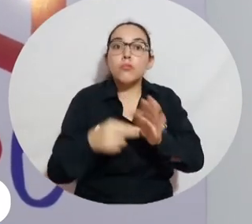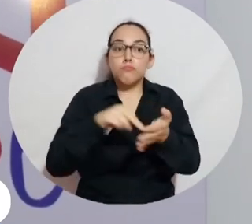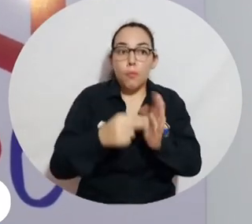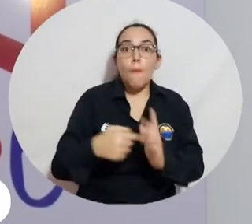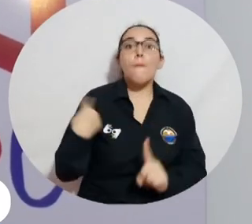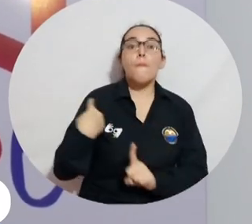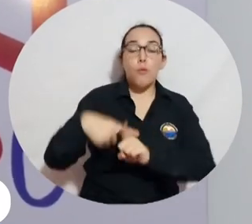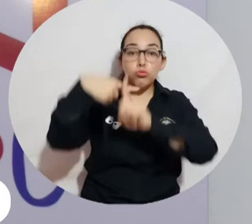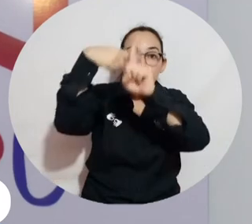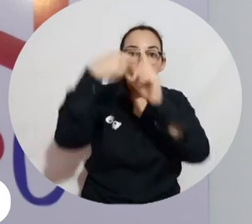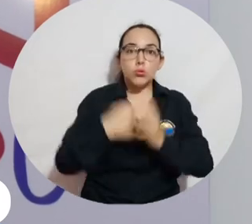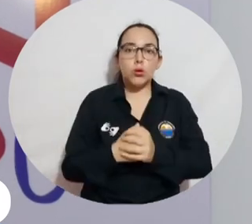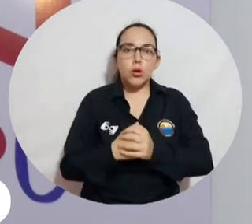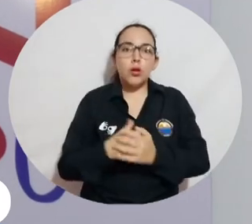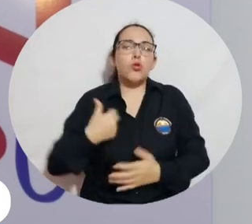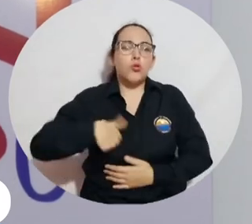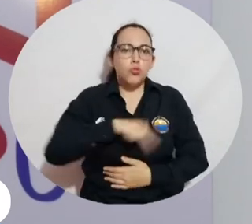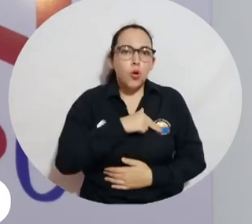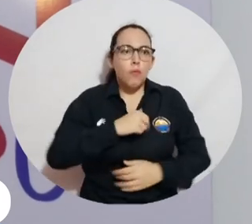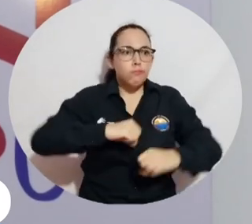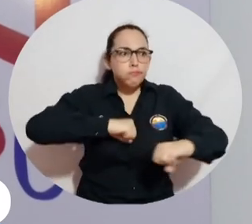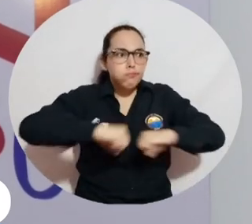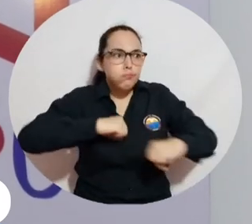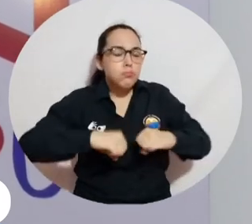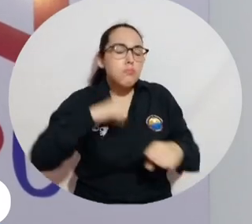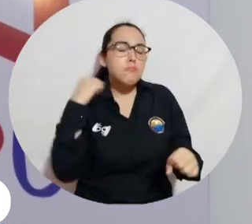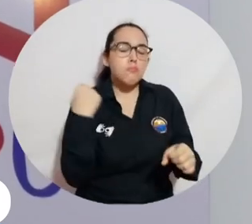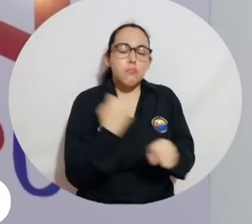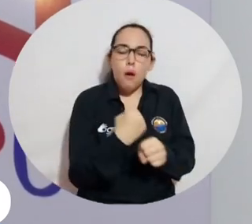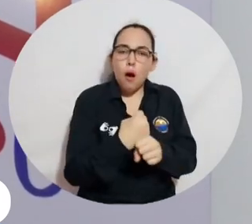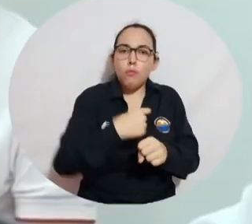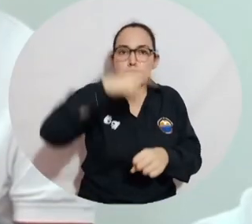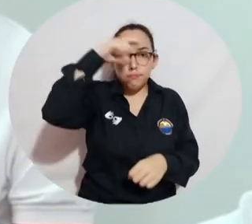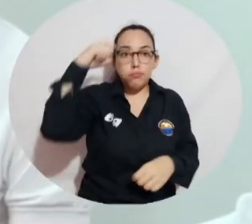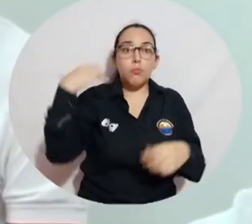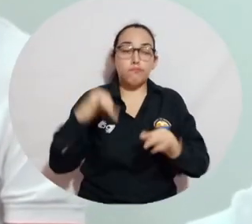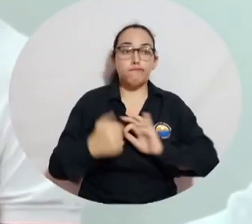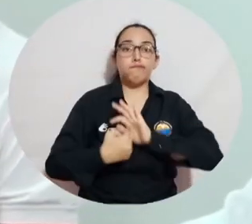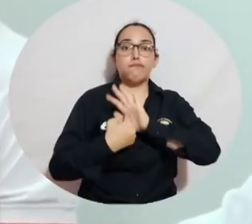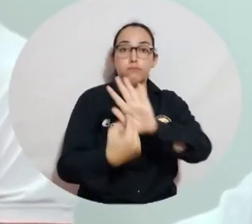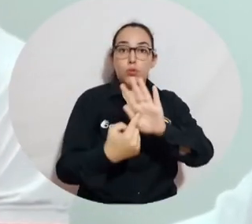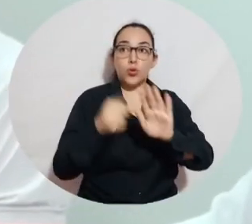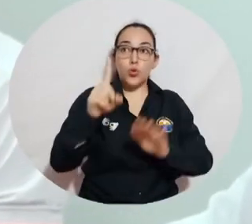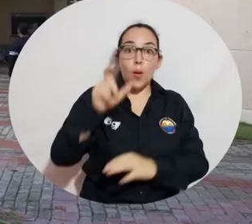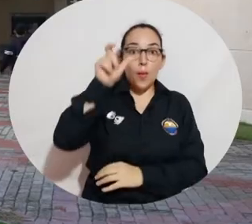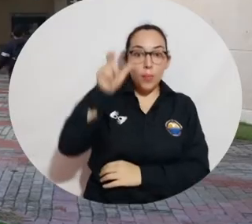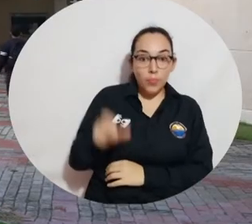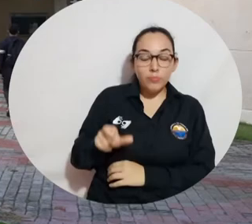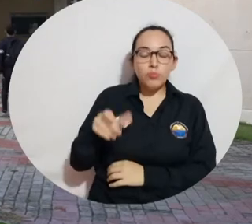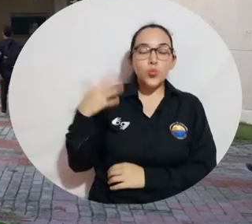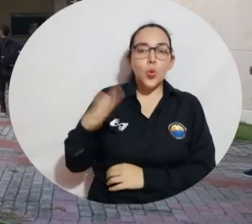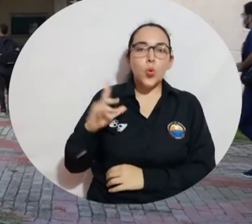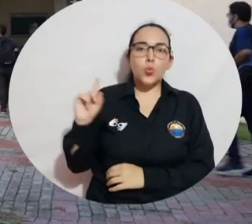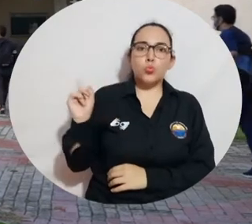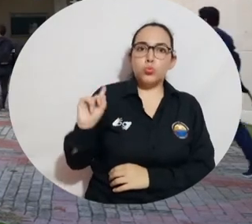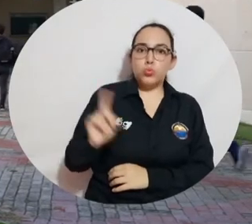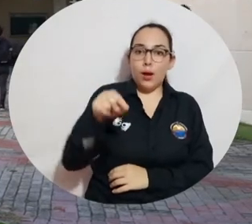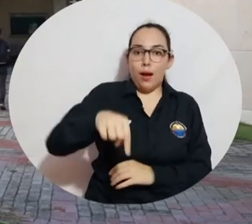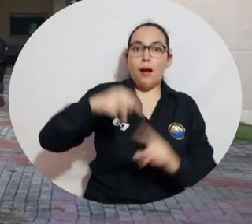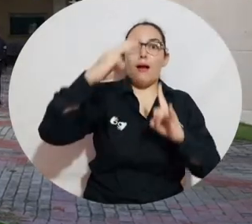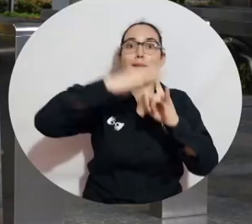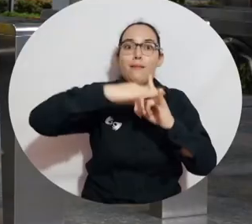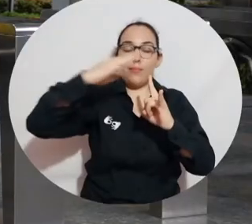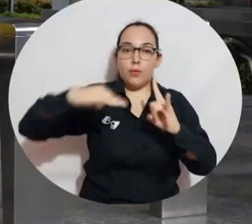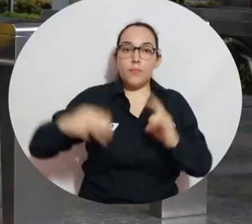significativa, consideramos que hemos hecho un trabajo bastante importante. El docente García Puche tiene 12 años de trayectoria como